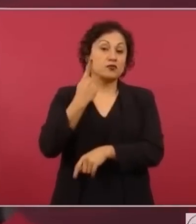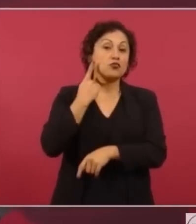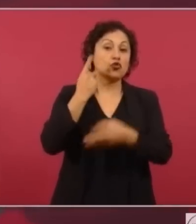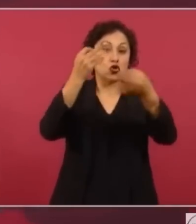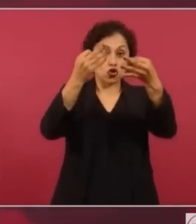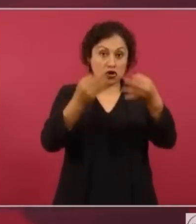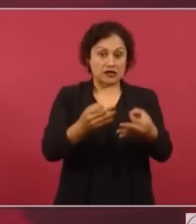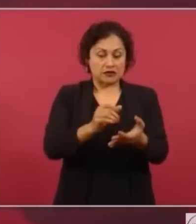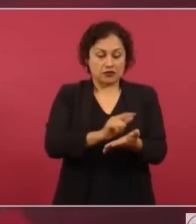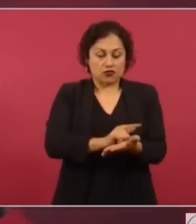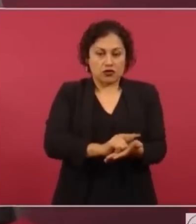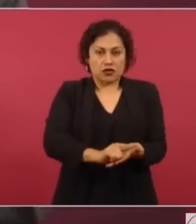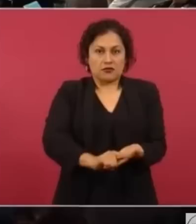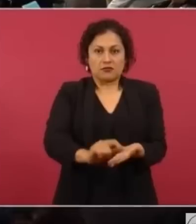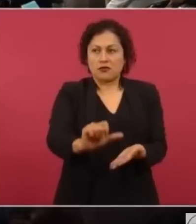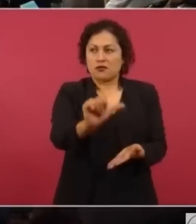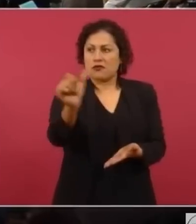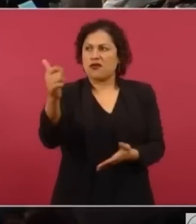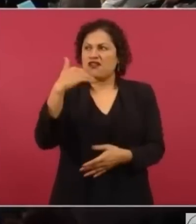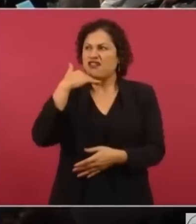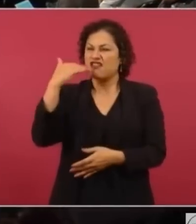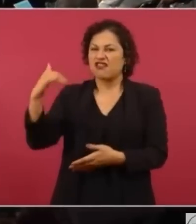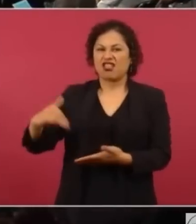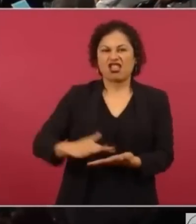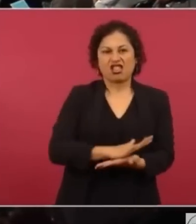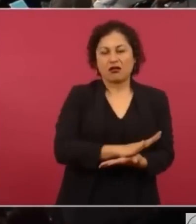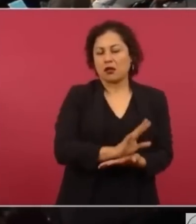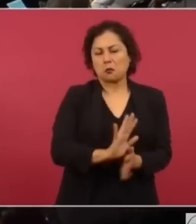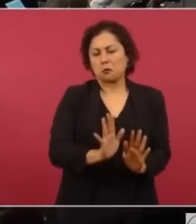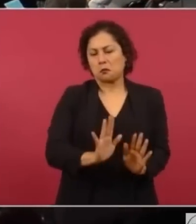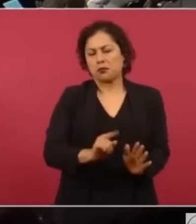los más sucios políticos han podido mancharla.